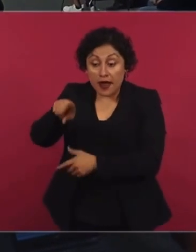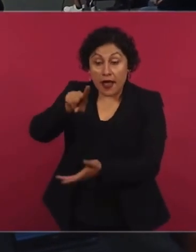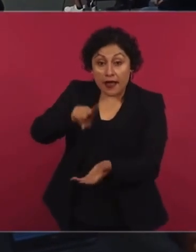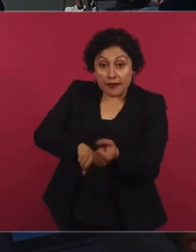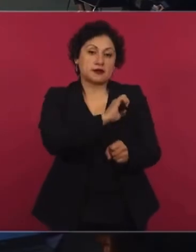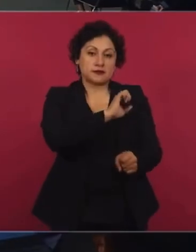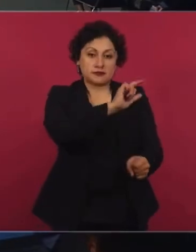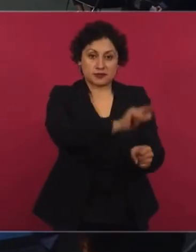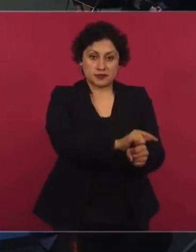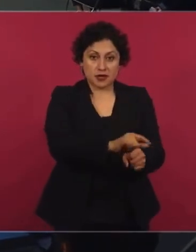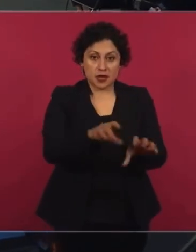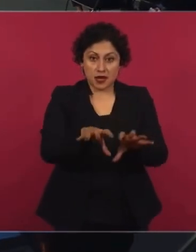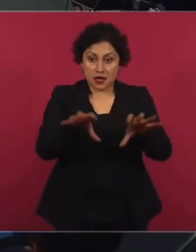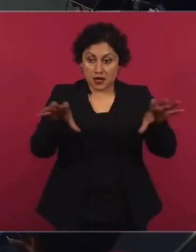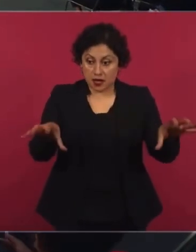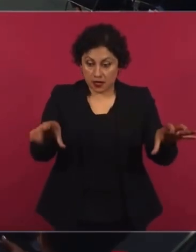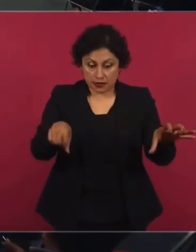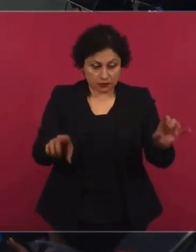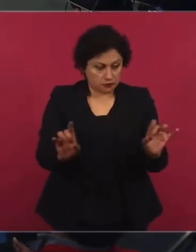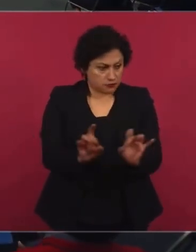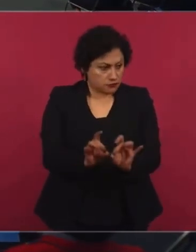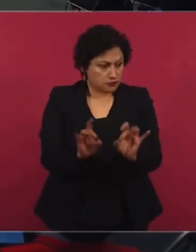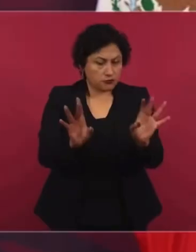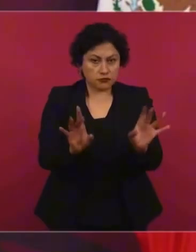especial y se negaron.